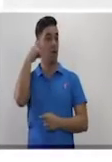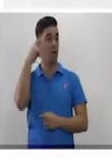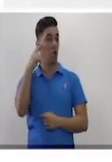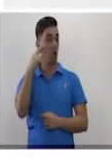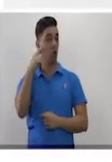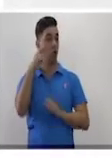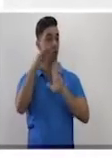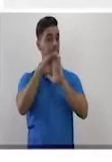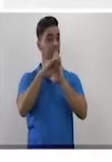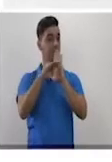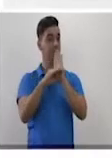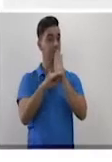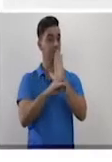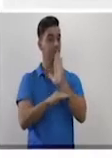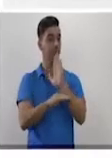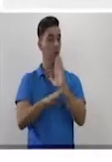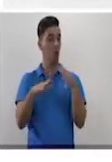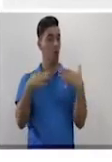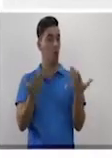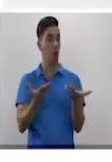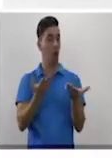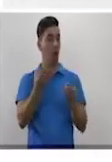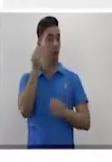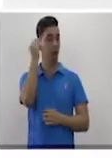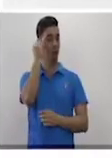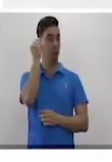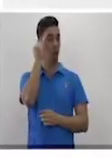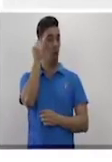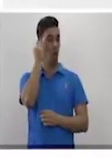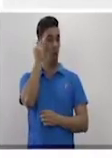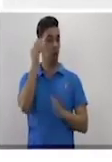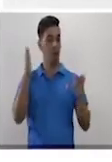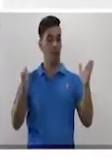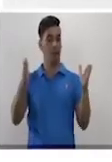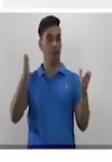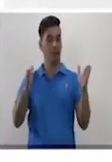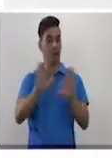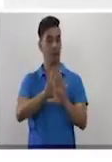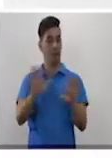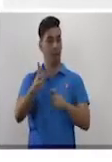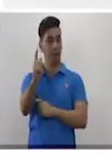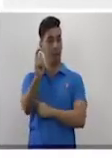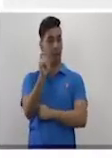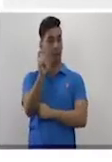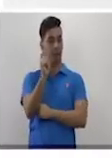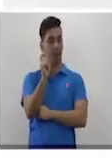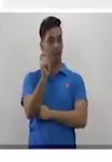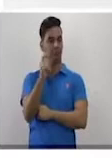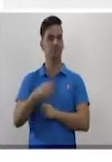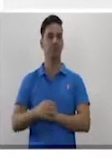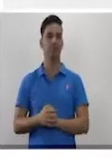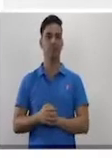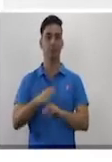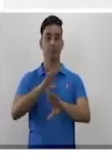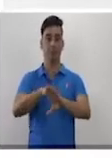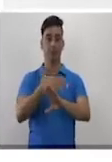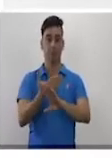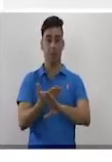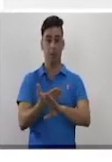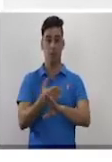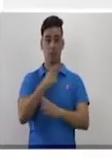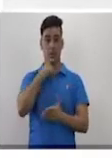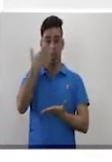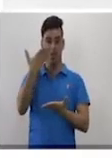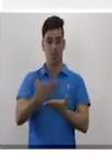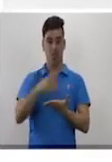cuáles son los conocimientos que debes haber adquirido en esta segunda etapa. Sí, después del primer trabajo de control, los